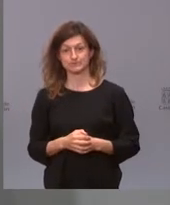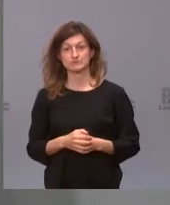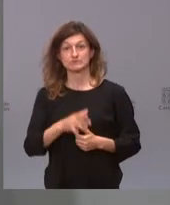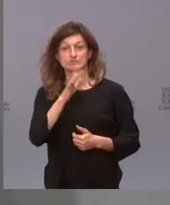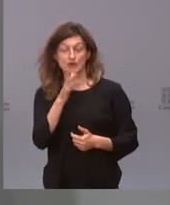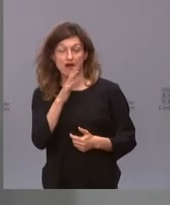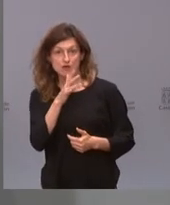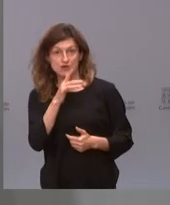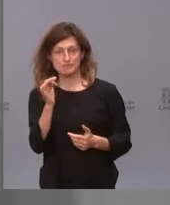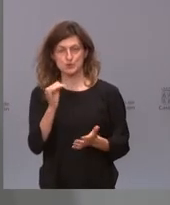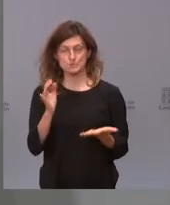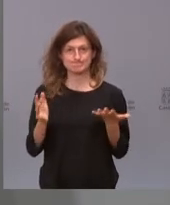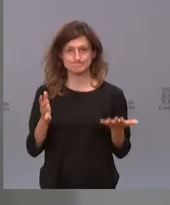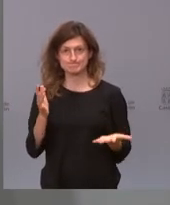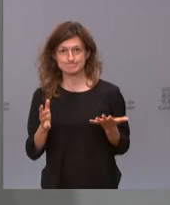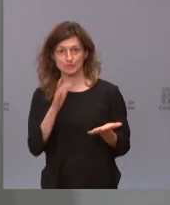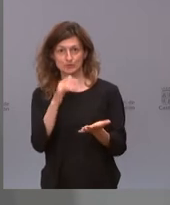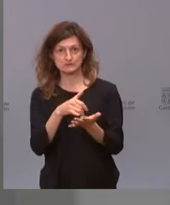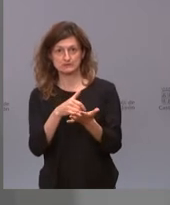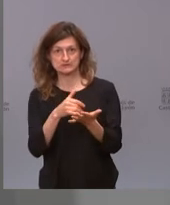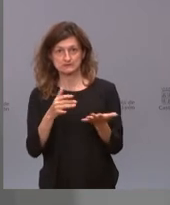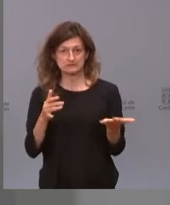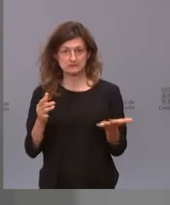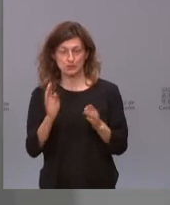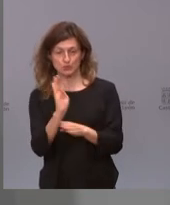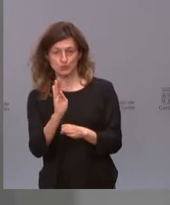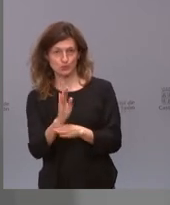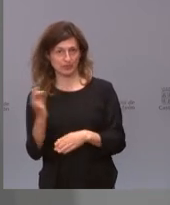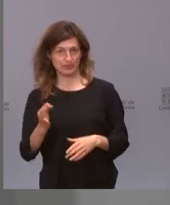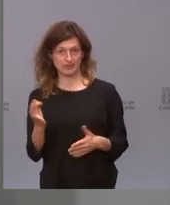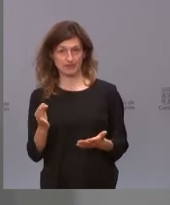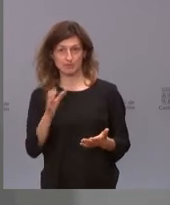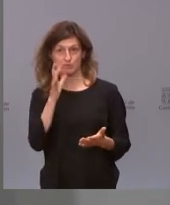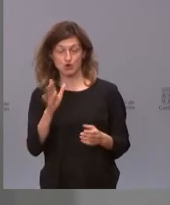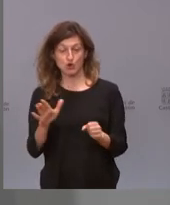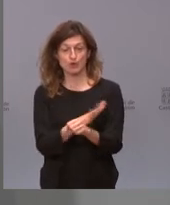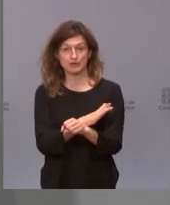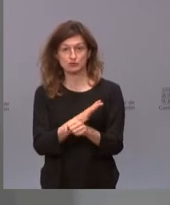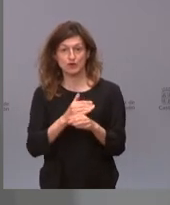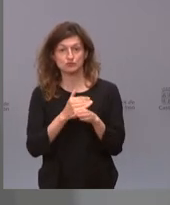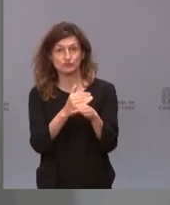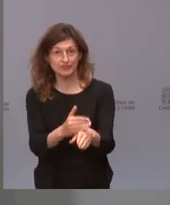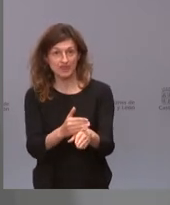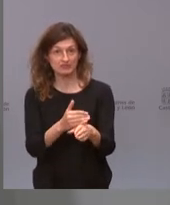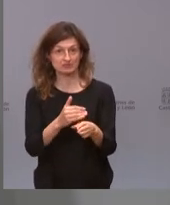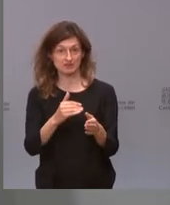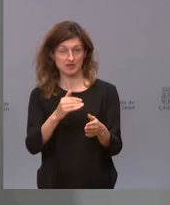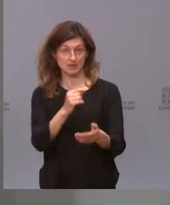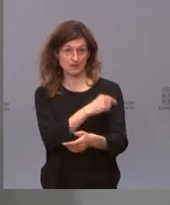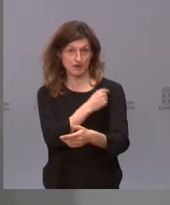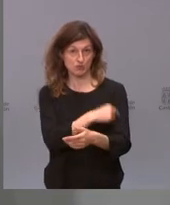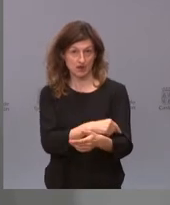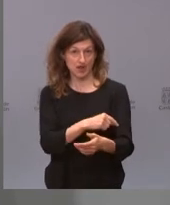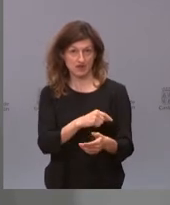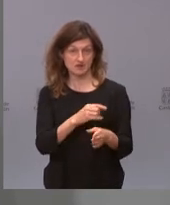punto de fragilidad en el que tenemos que ser muy cuidadosos. No tenemos una cobertura suficiente vacunal, muy